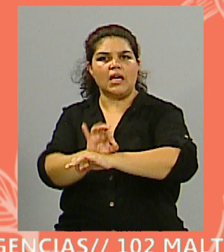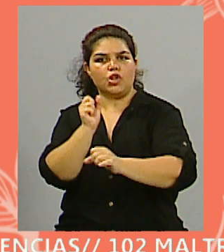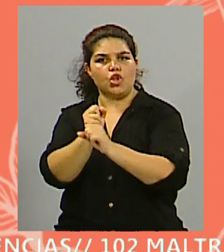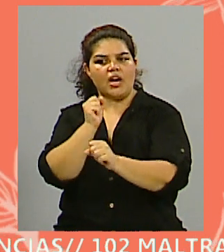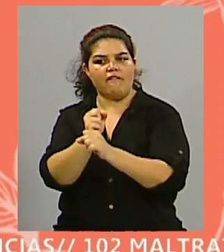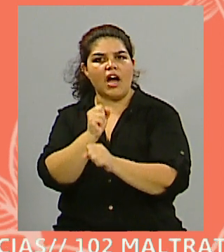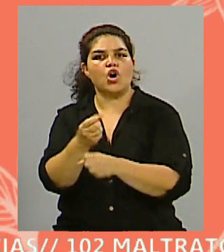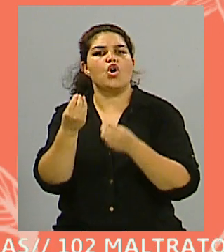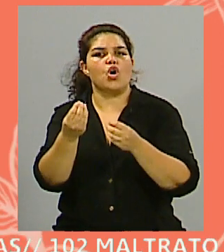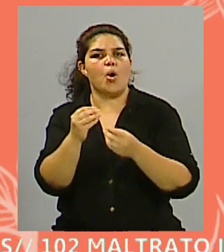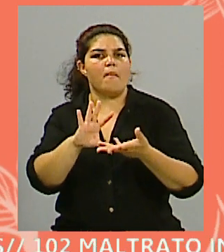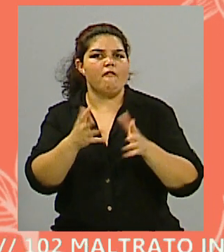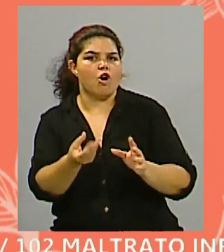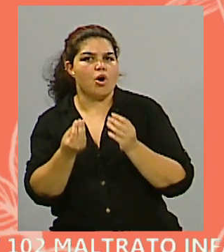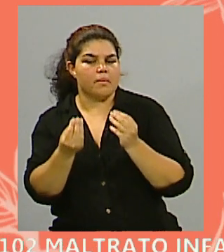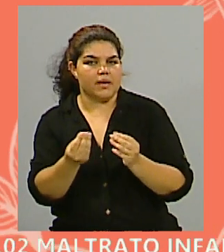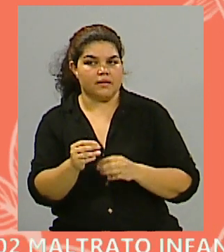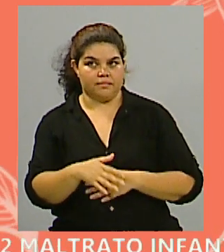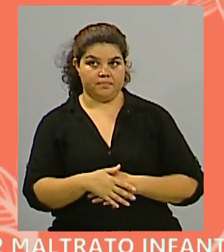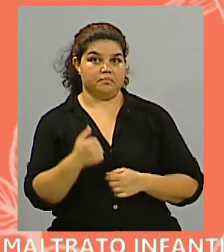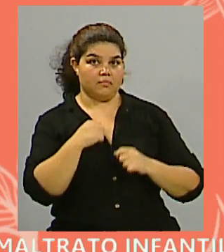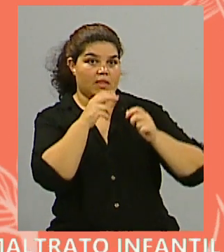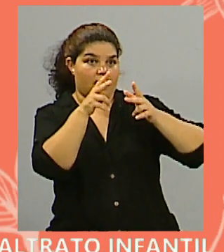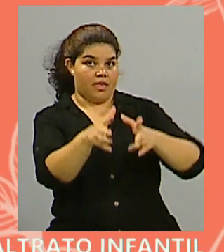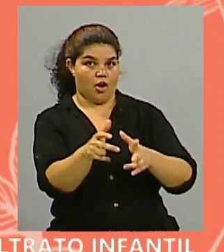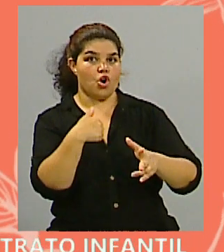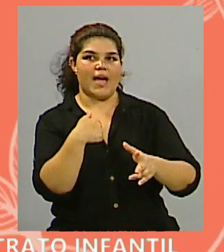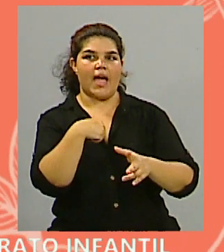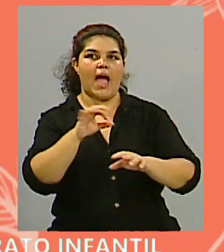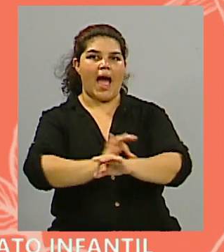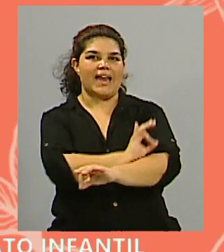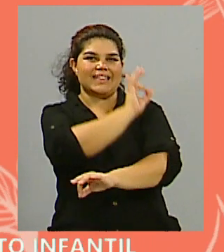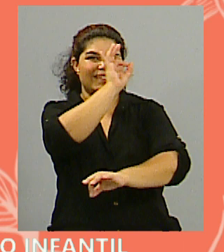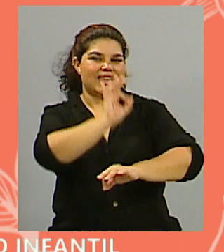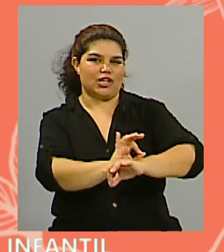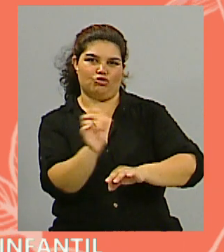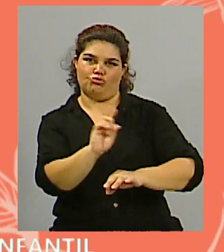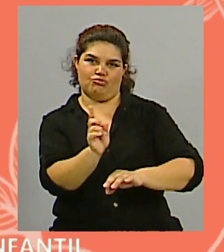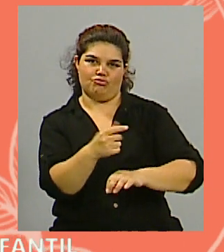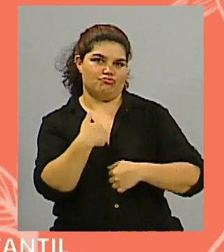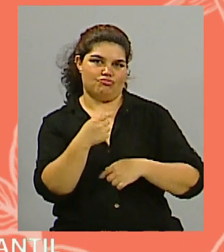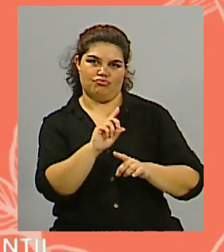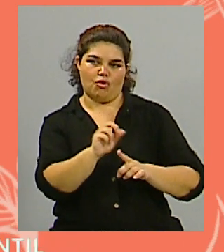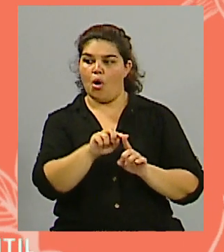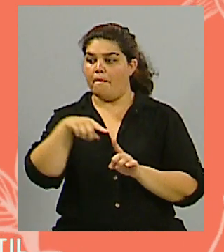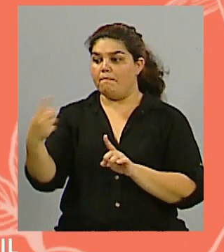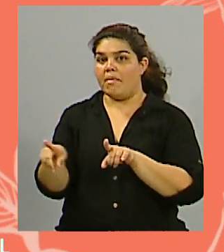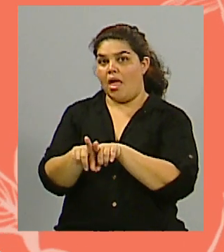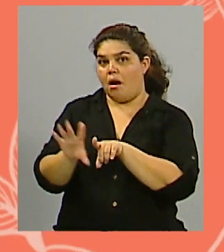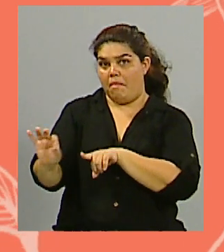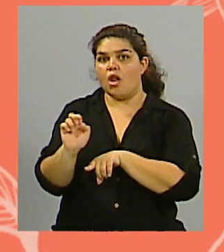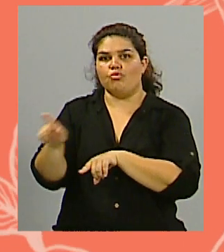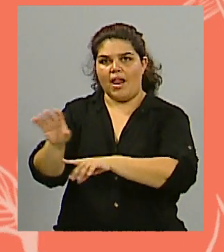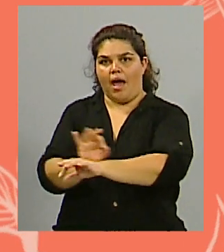en general en el sector? Bien, en principio aclaro, yo soy economista. Economista, bueno, perdón. Mi hermano es arquitecto, tenemos una oficina que hacemos